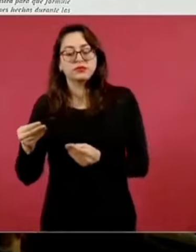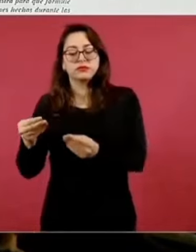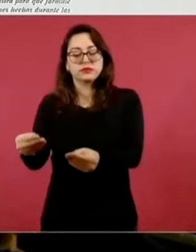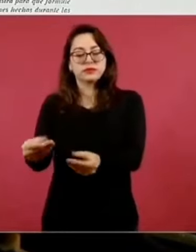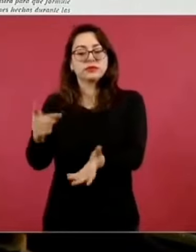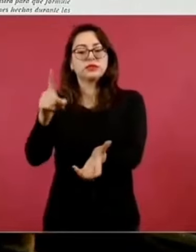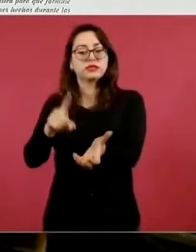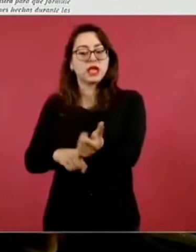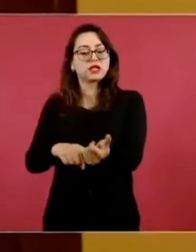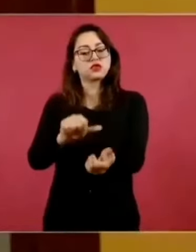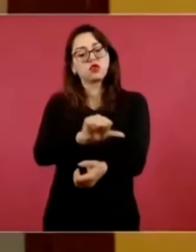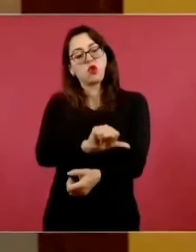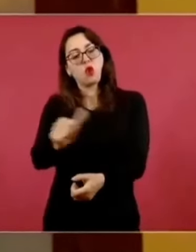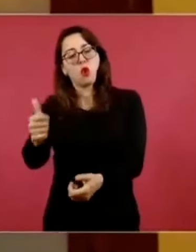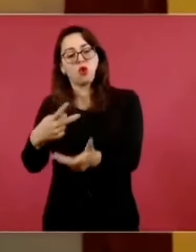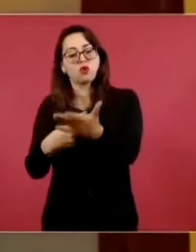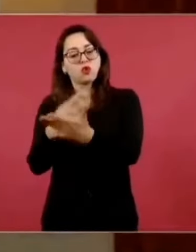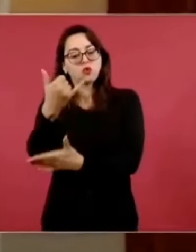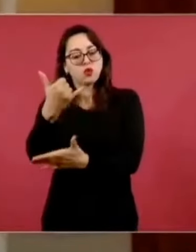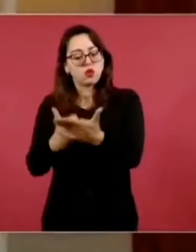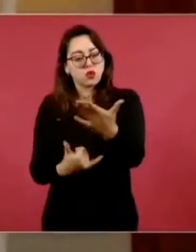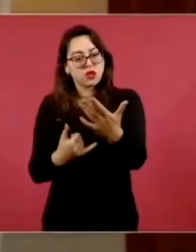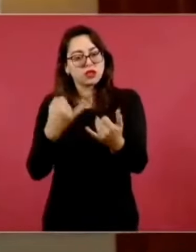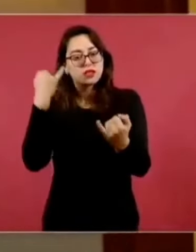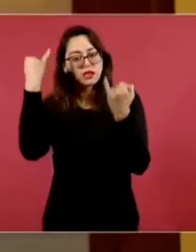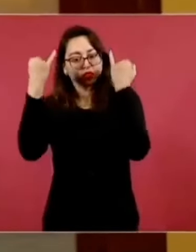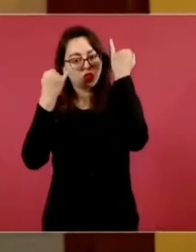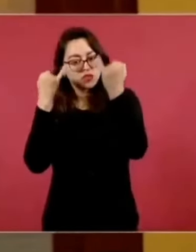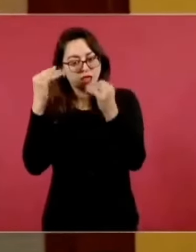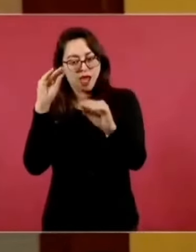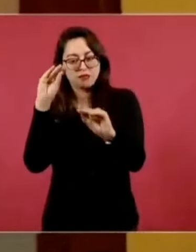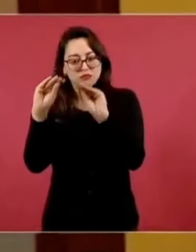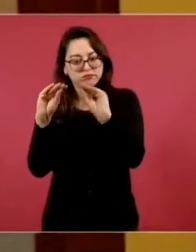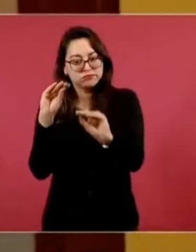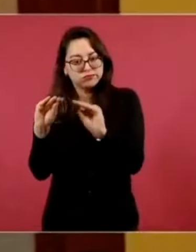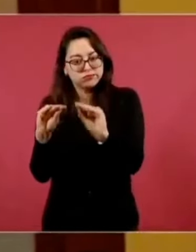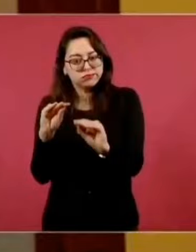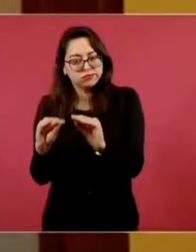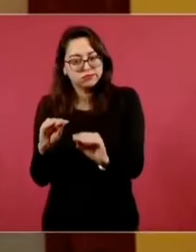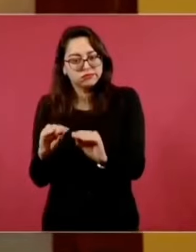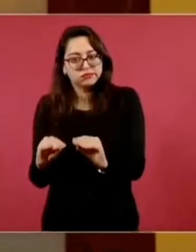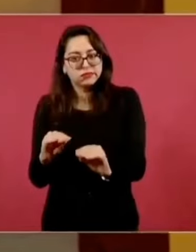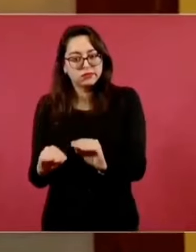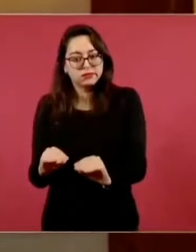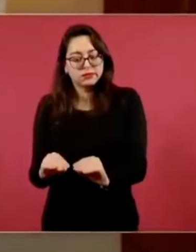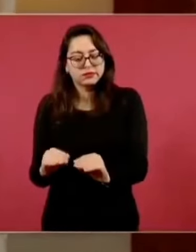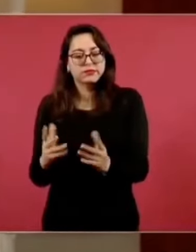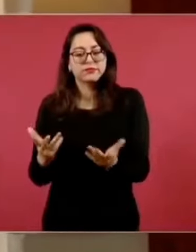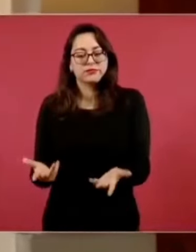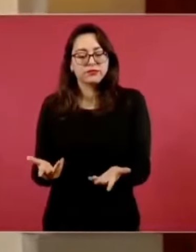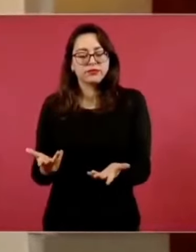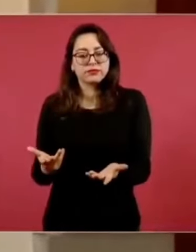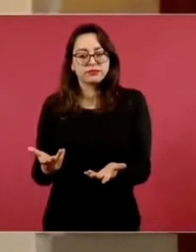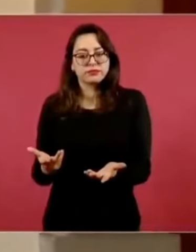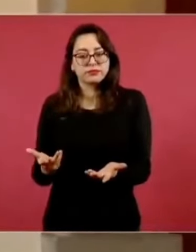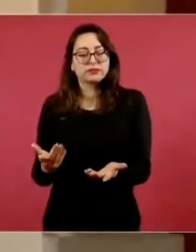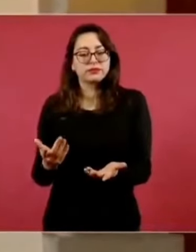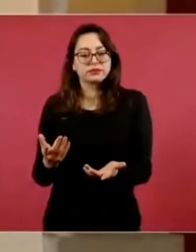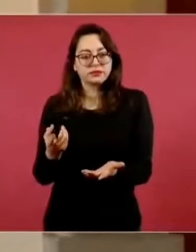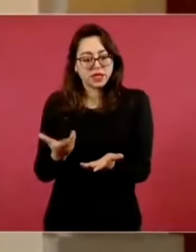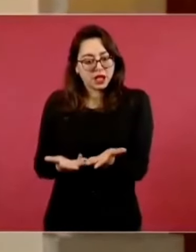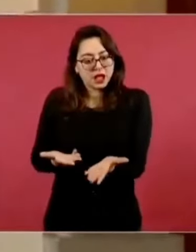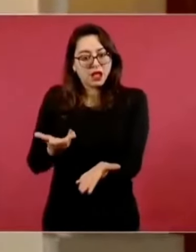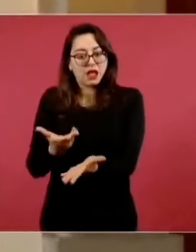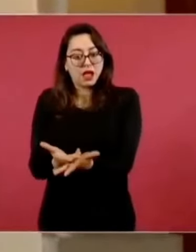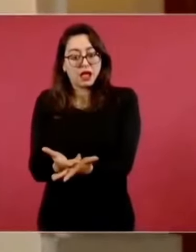un proyecto de resolución que tome en cuenta las exposiciones hechas durante las discusiones. Esto es